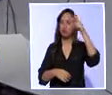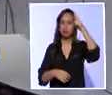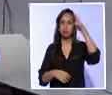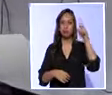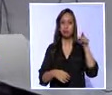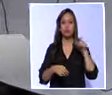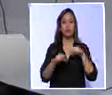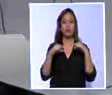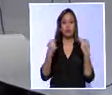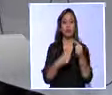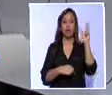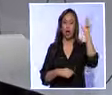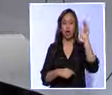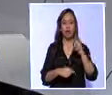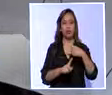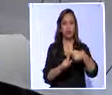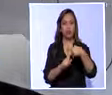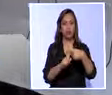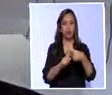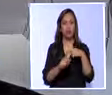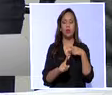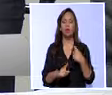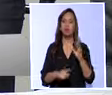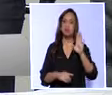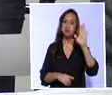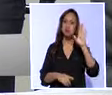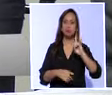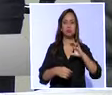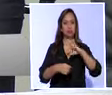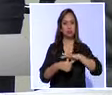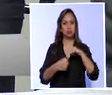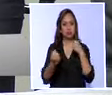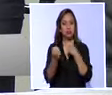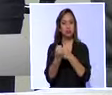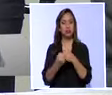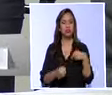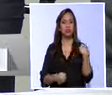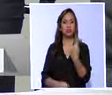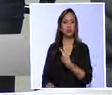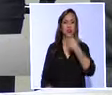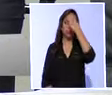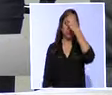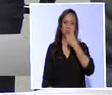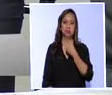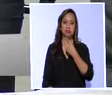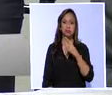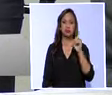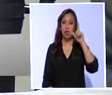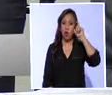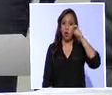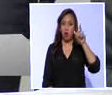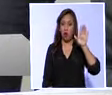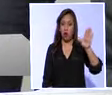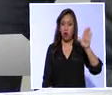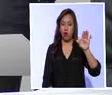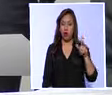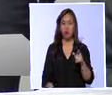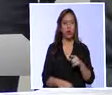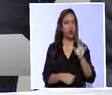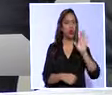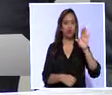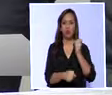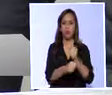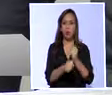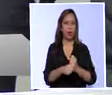filas de la Alianza Creosuma, estuvo entre los primeros. Hemos concluido de que el ex contralor no cumplió con